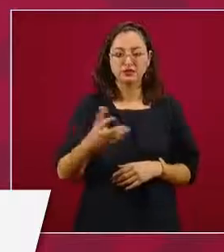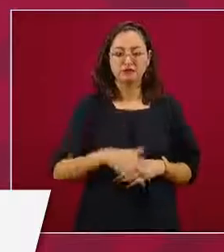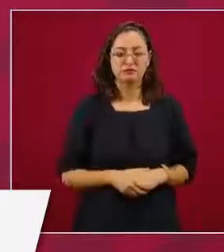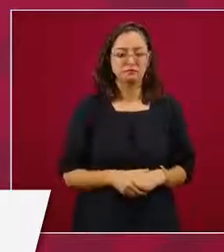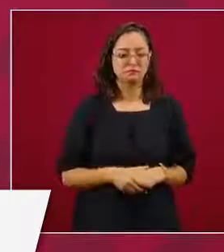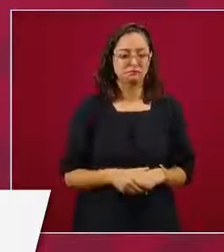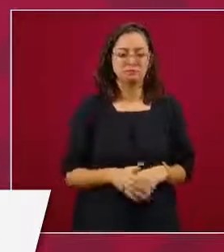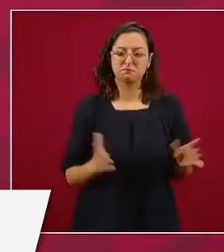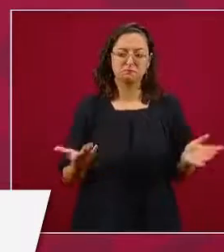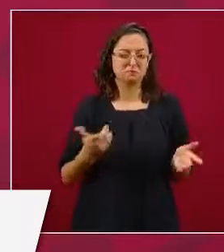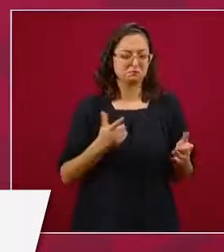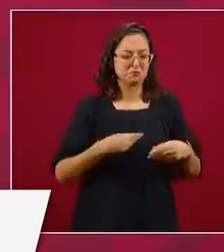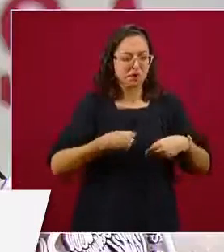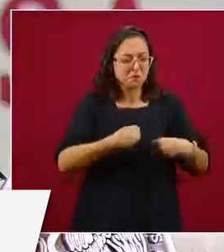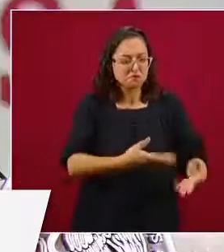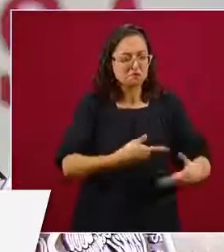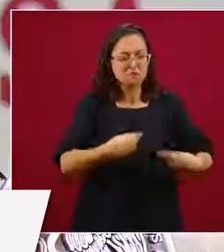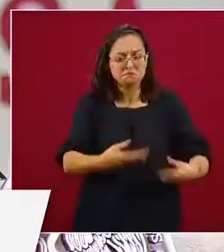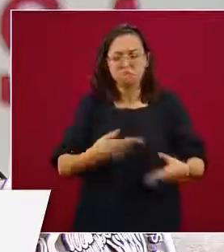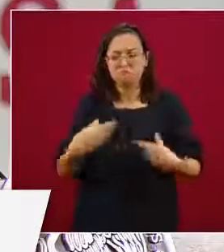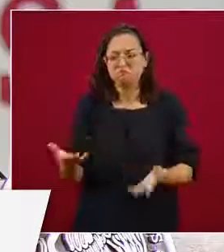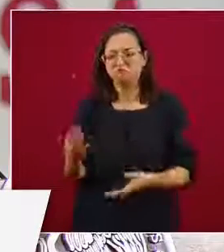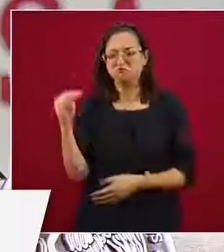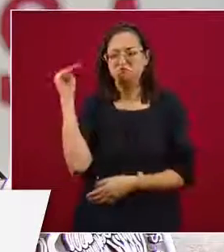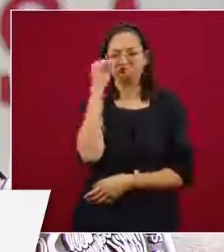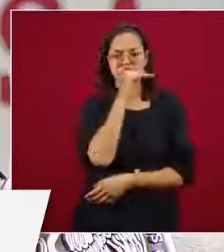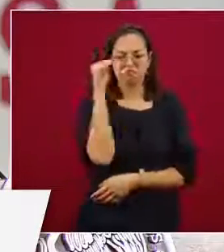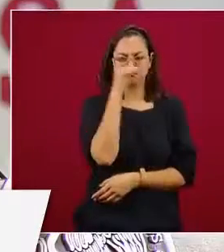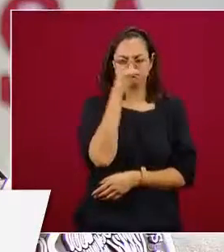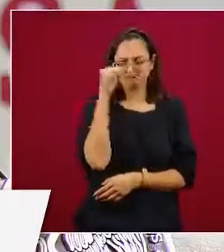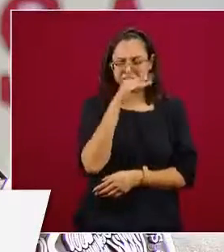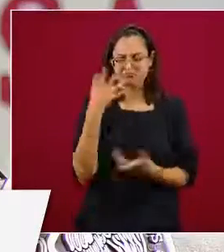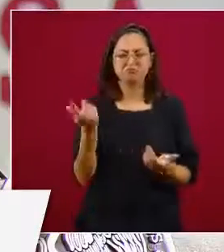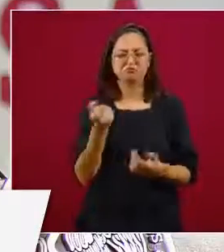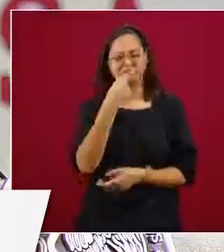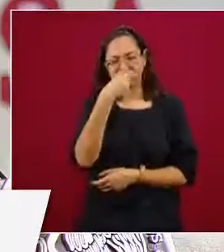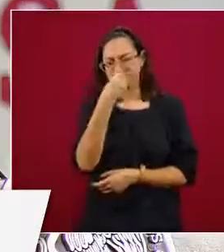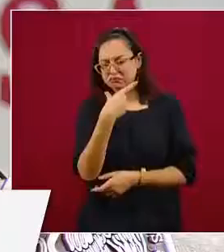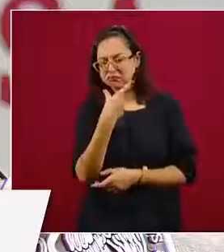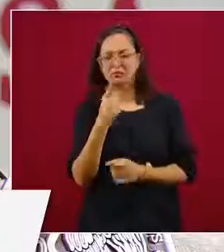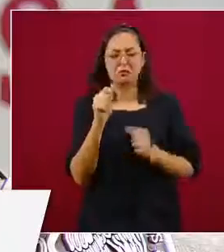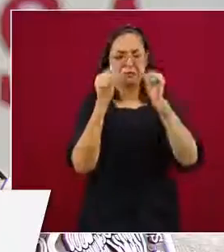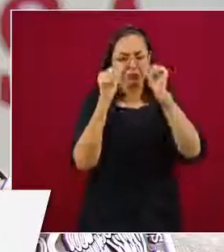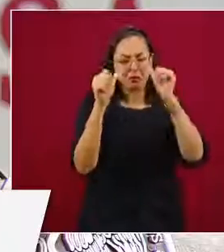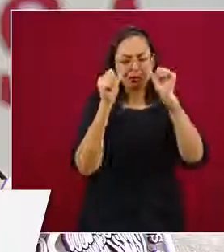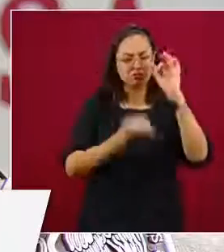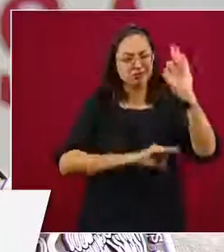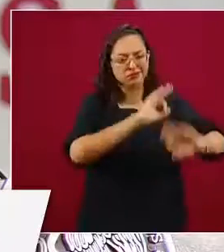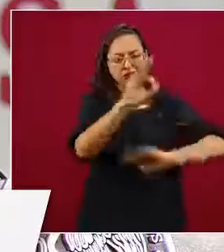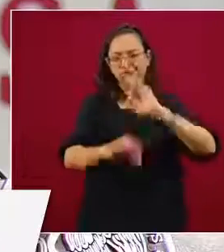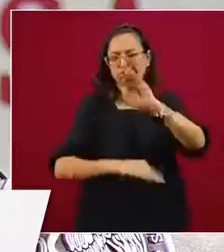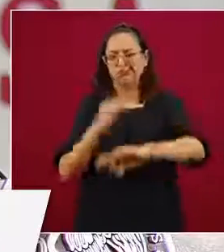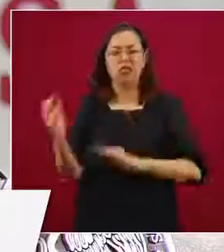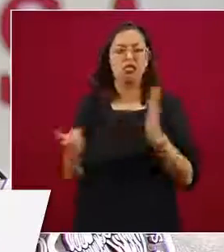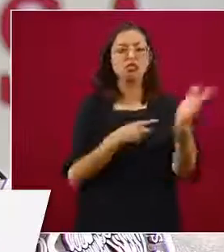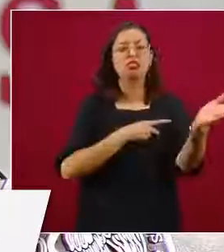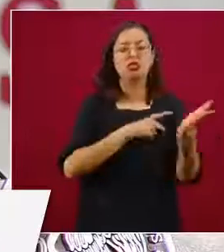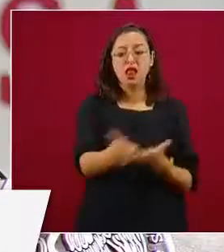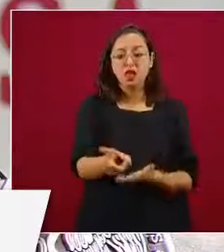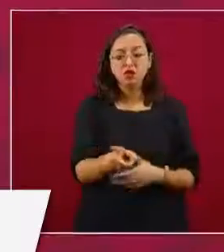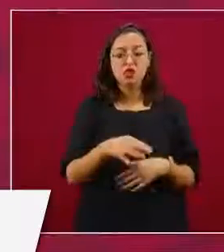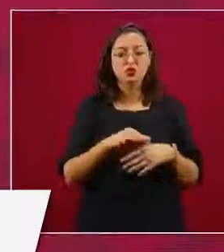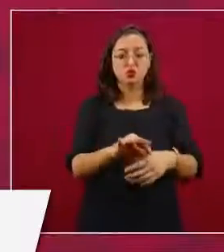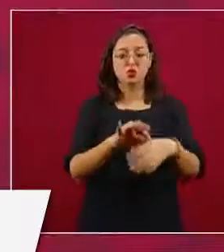cobrar por la atención médica por los medicamentos, es un derecho que tiene el pueblo. Bueno, eso